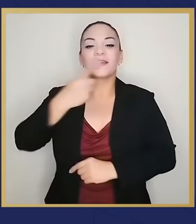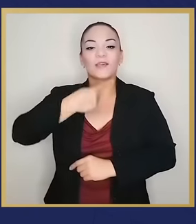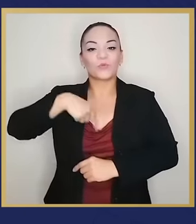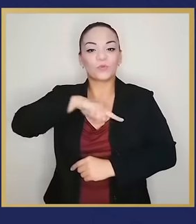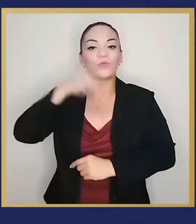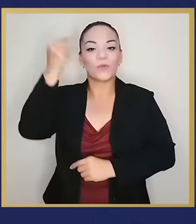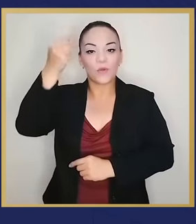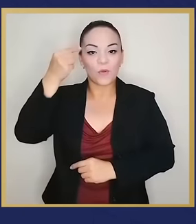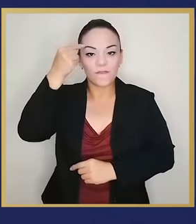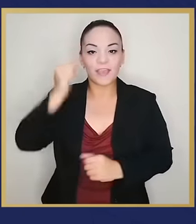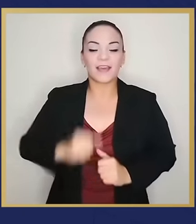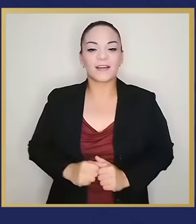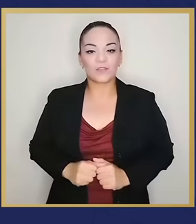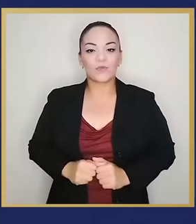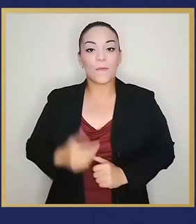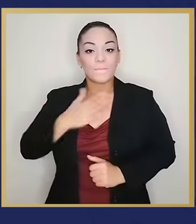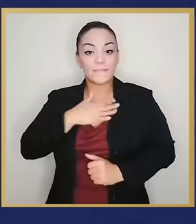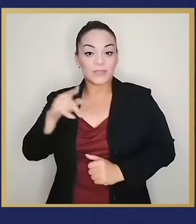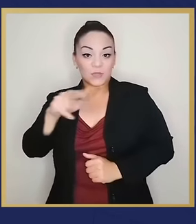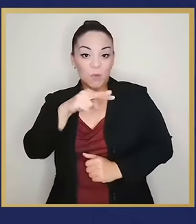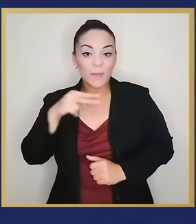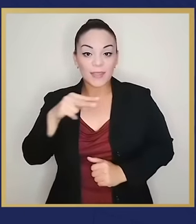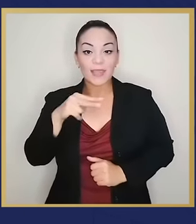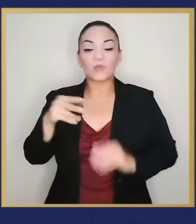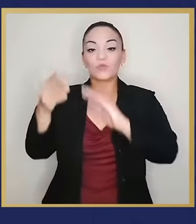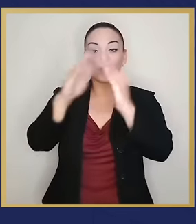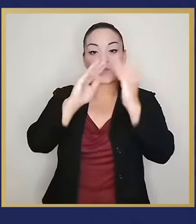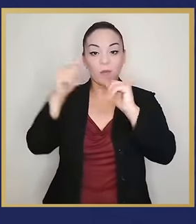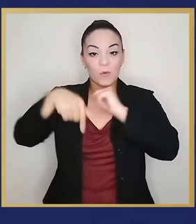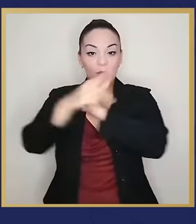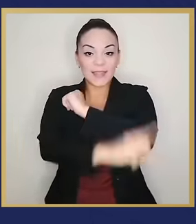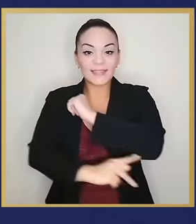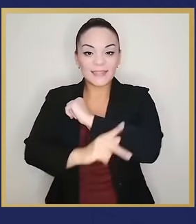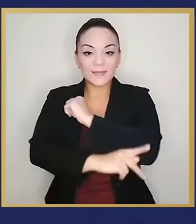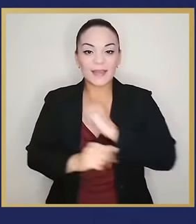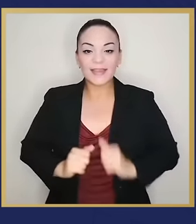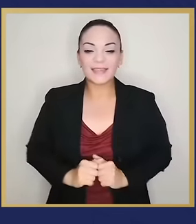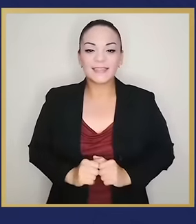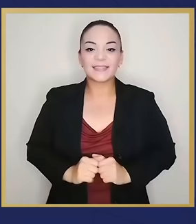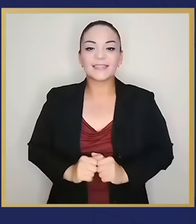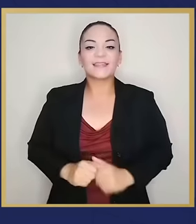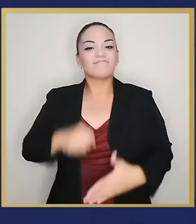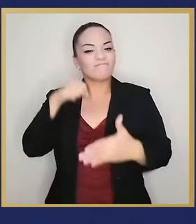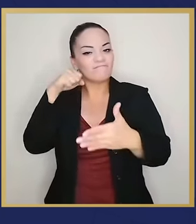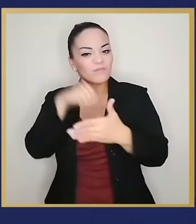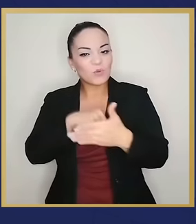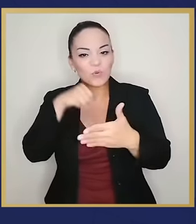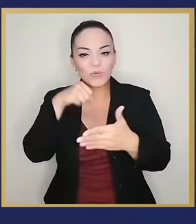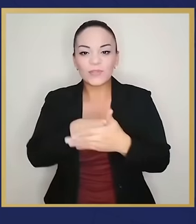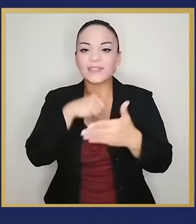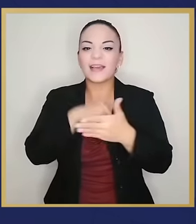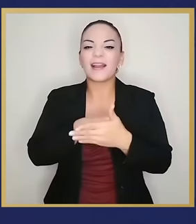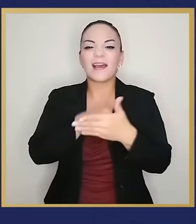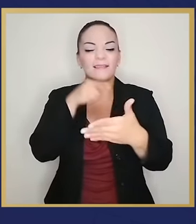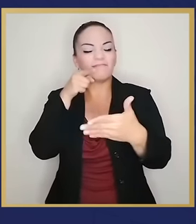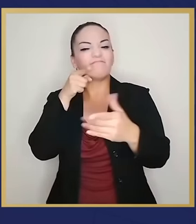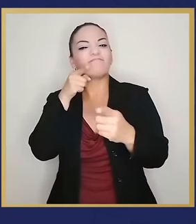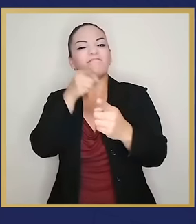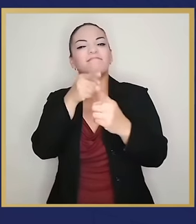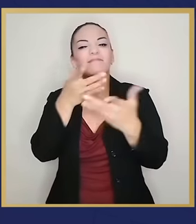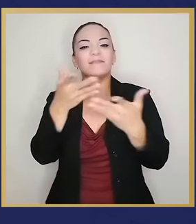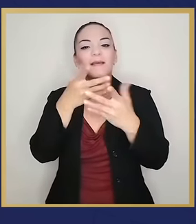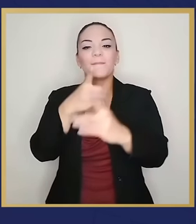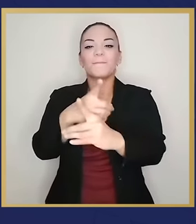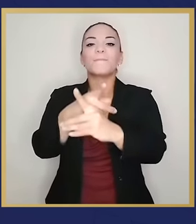nosotros, en el gobierno, mis colegas y el pueblo de este país, luchará por